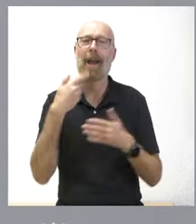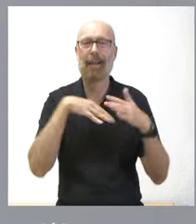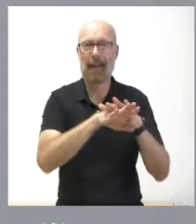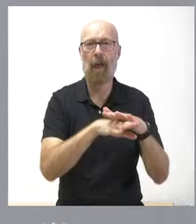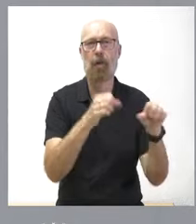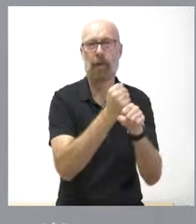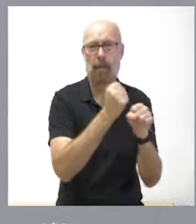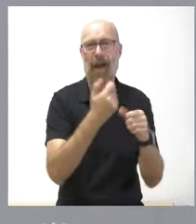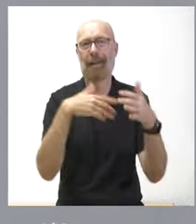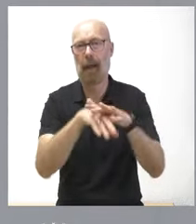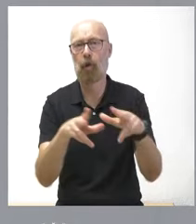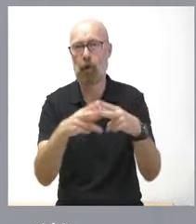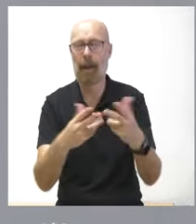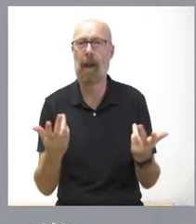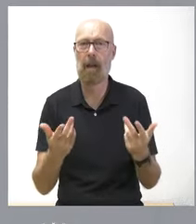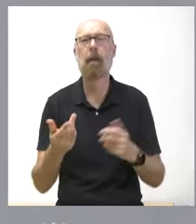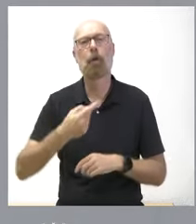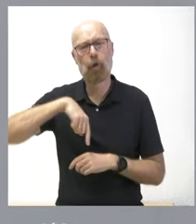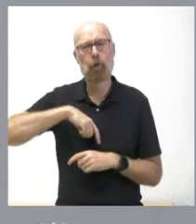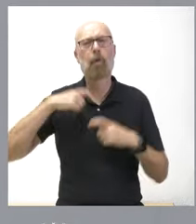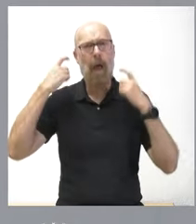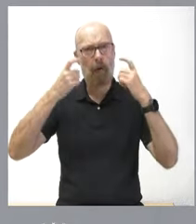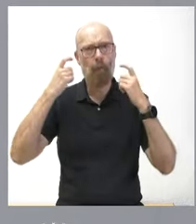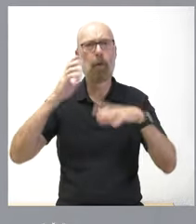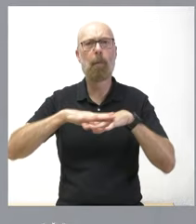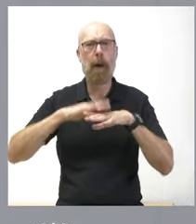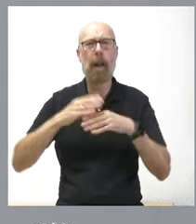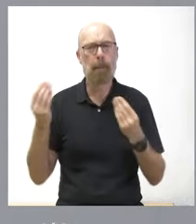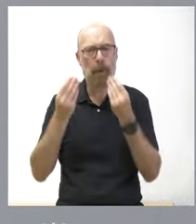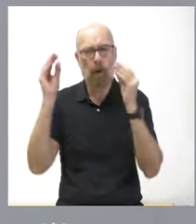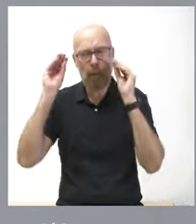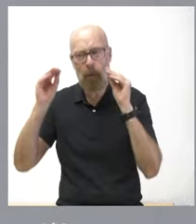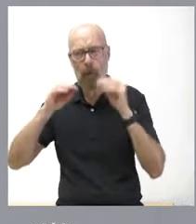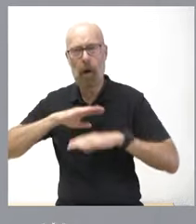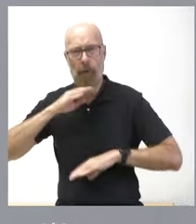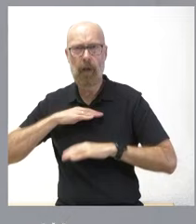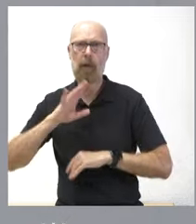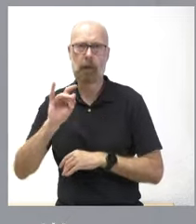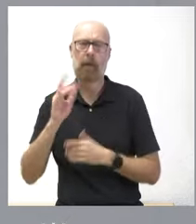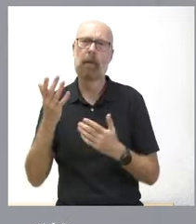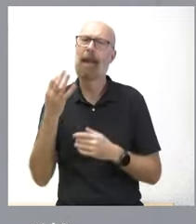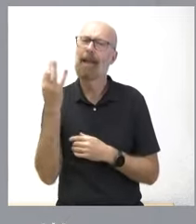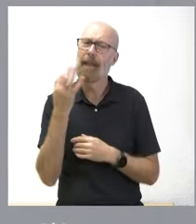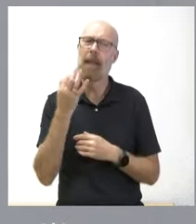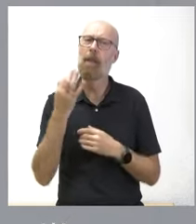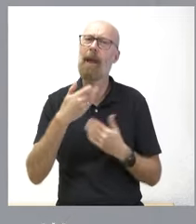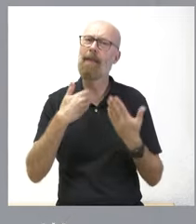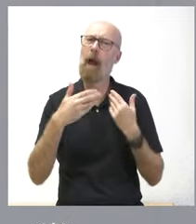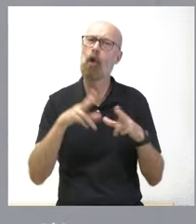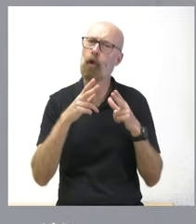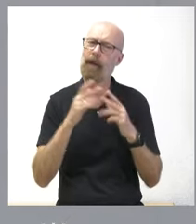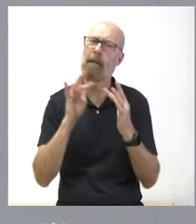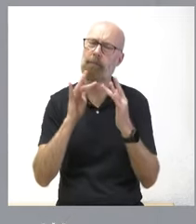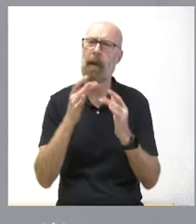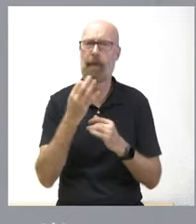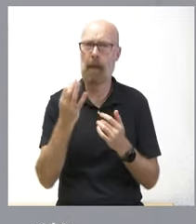haríamos el esfuerzo para mejorar esta formación y esta cualificación en aquello que sea necesario. Creemos firmemente en el diálogo social y precisamente el presidente de la